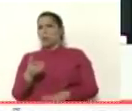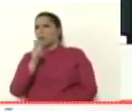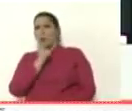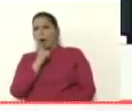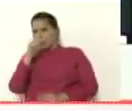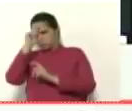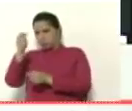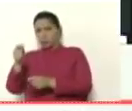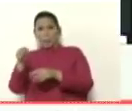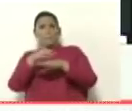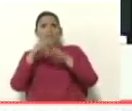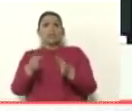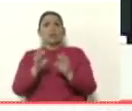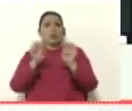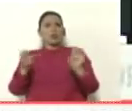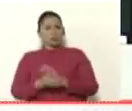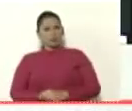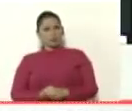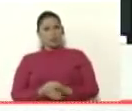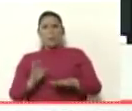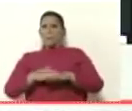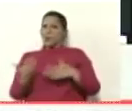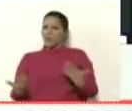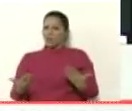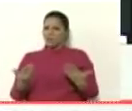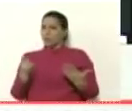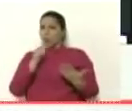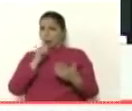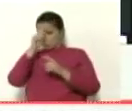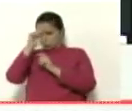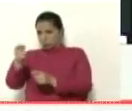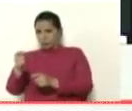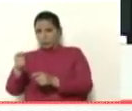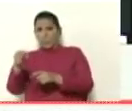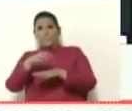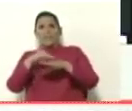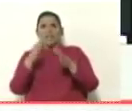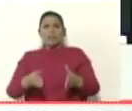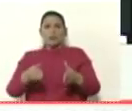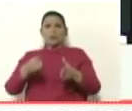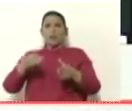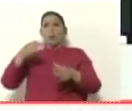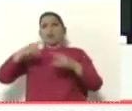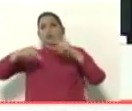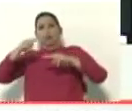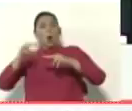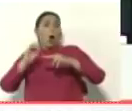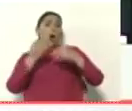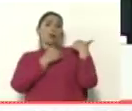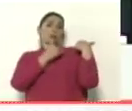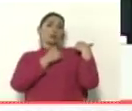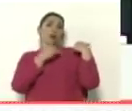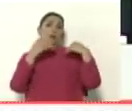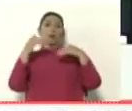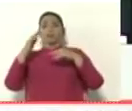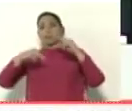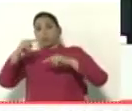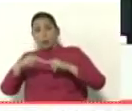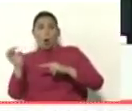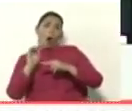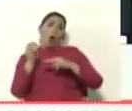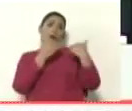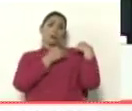ministro de educación? ¿Por qué será que no ha nombrado ministro de infraestructura? ¿O responsable de infraestructura? ¿O